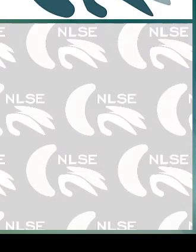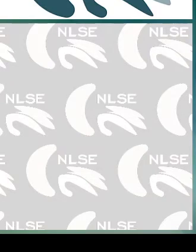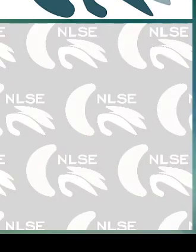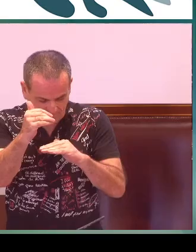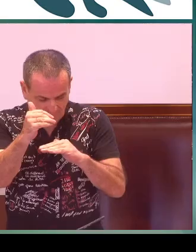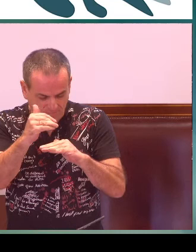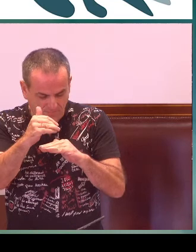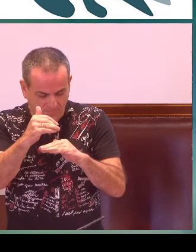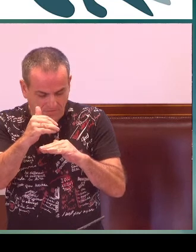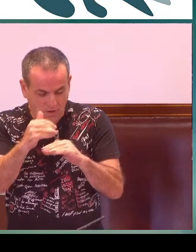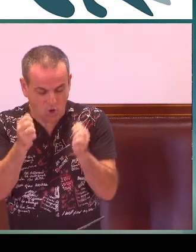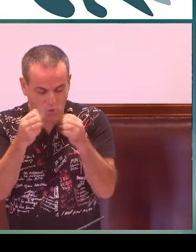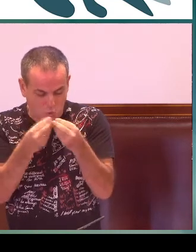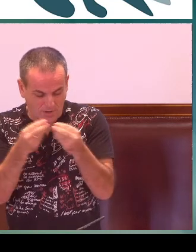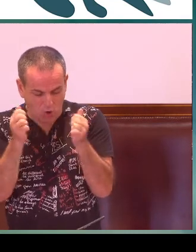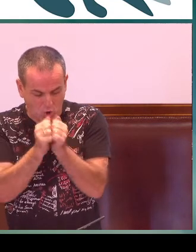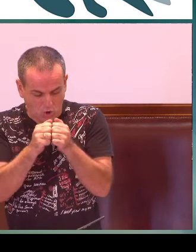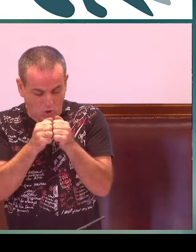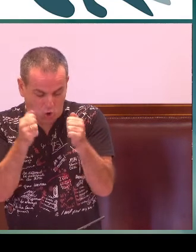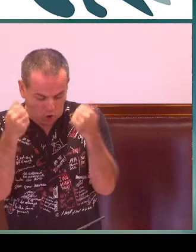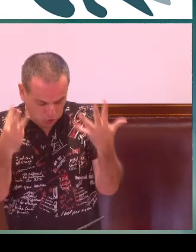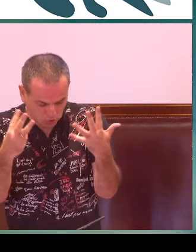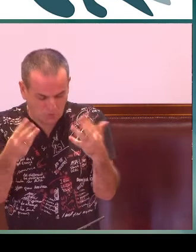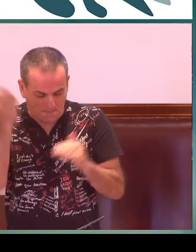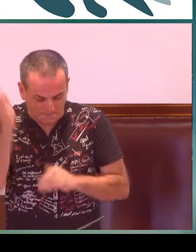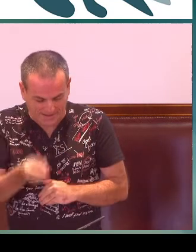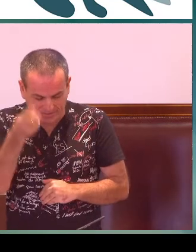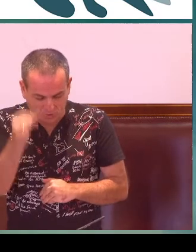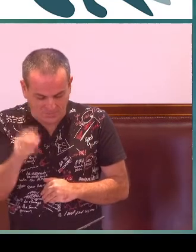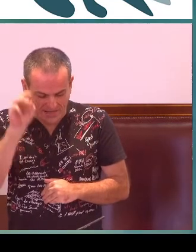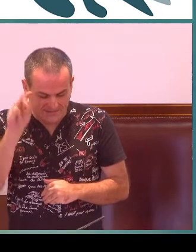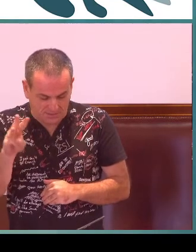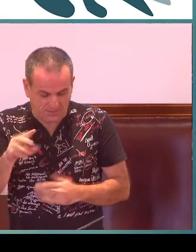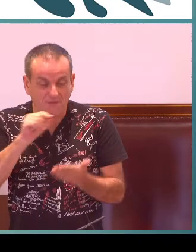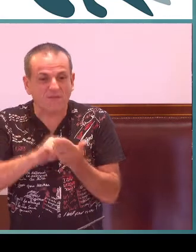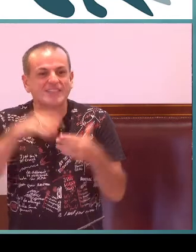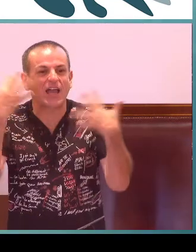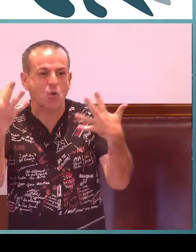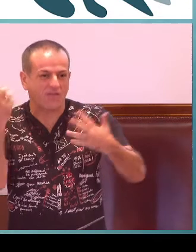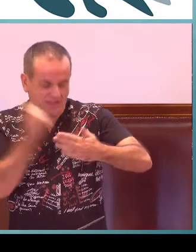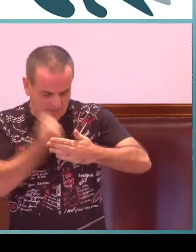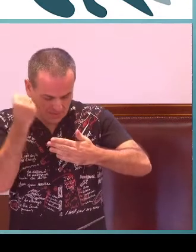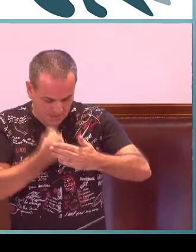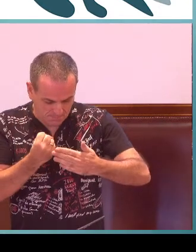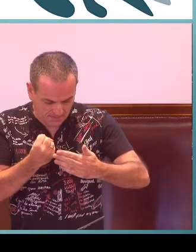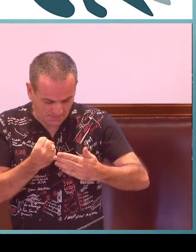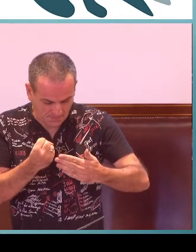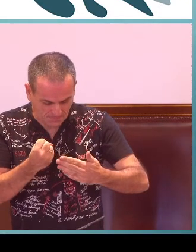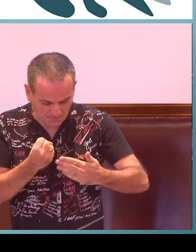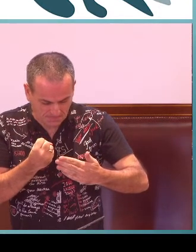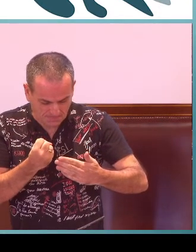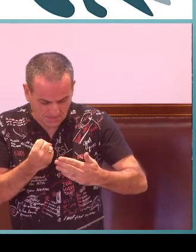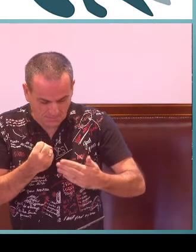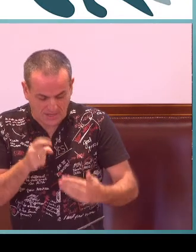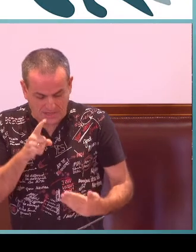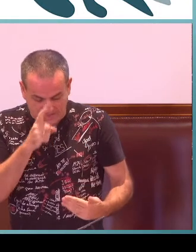Todos sabemos que la Ley Orgánica 8 barra 2013 del 9